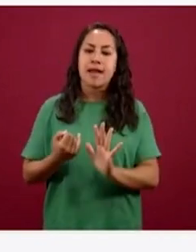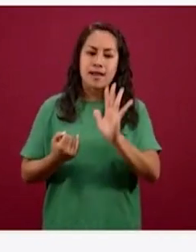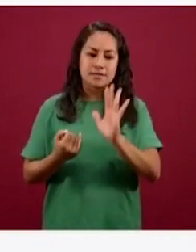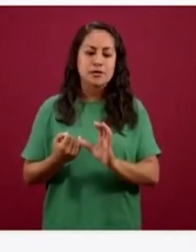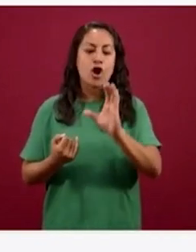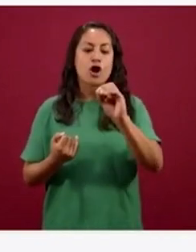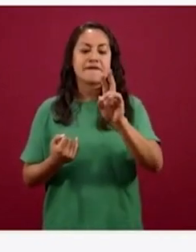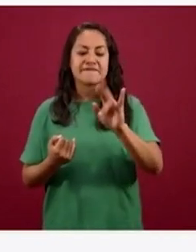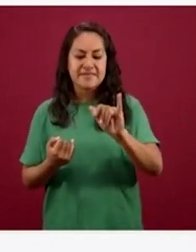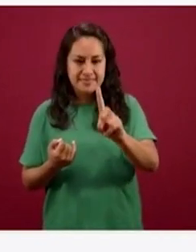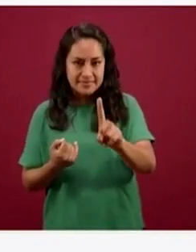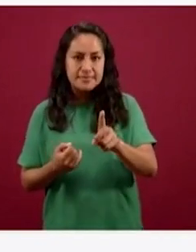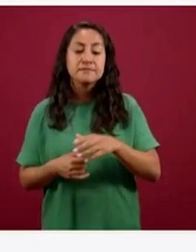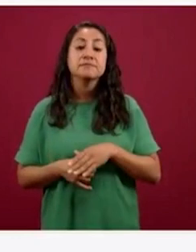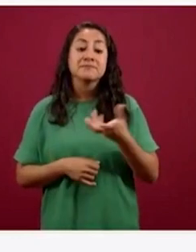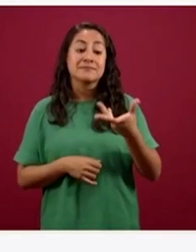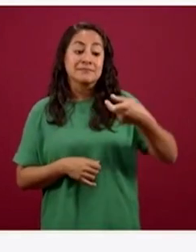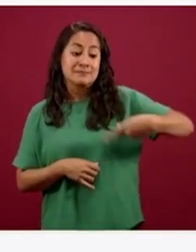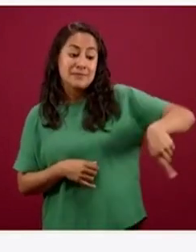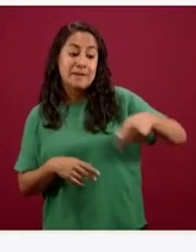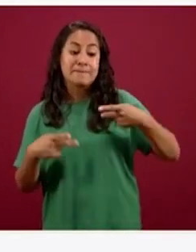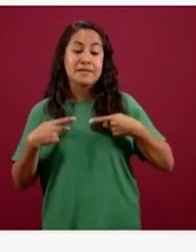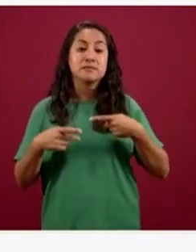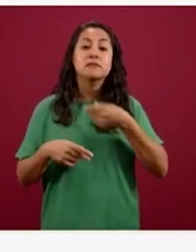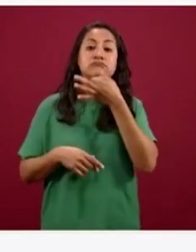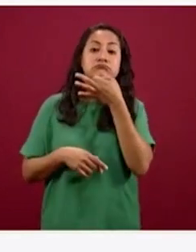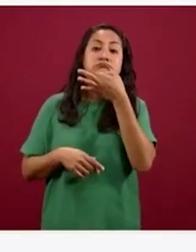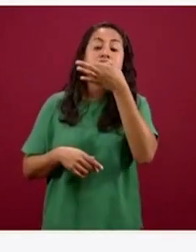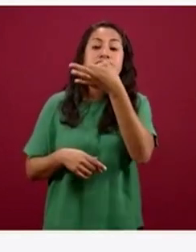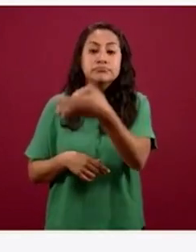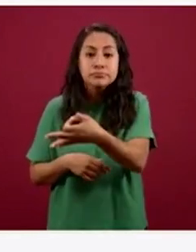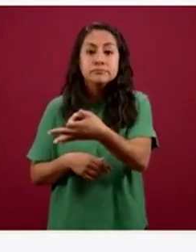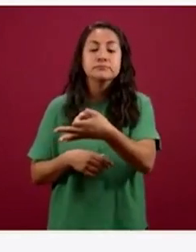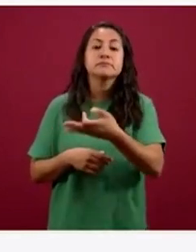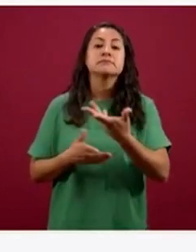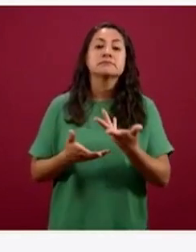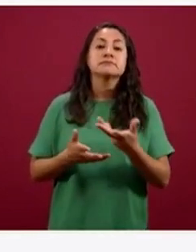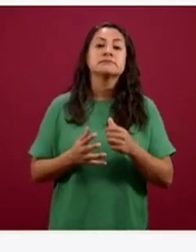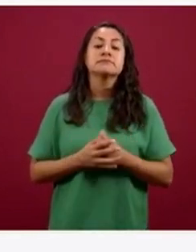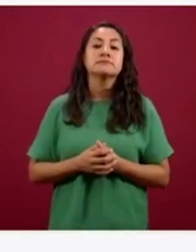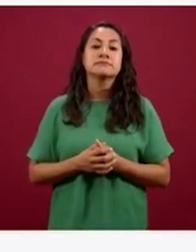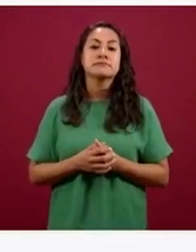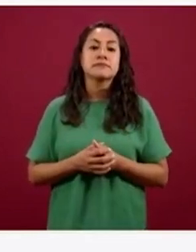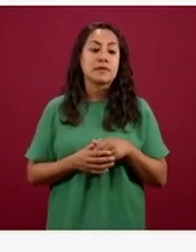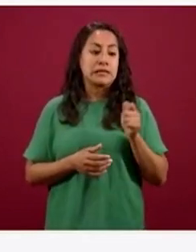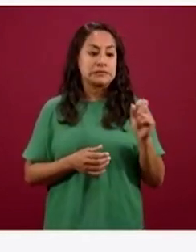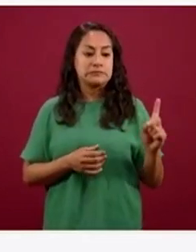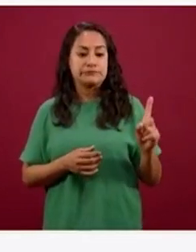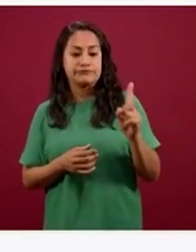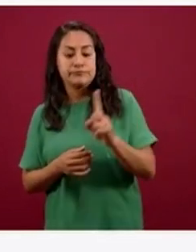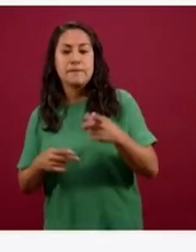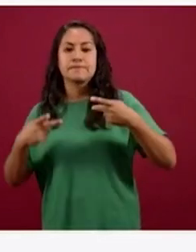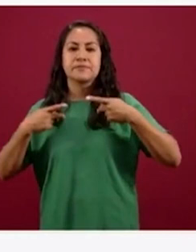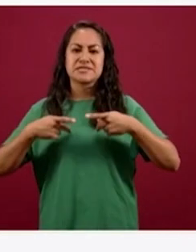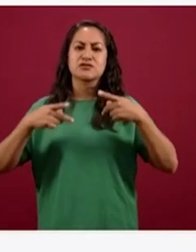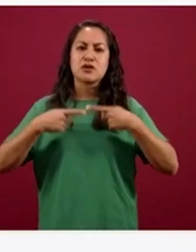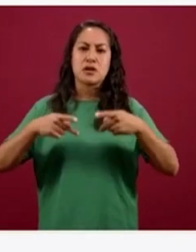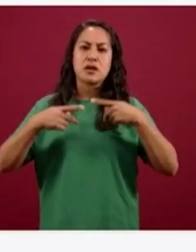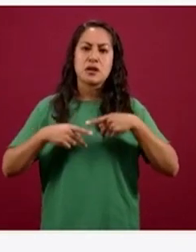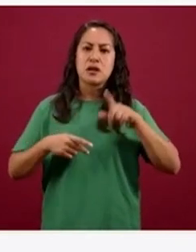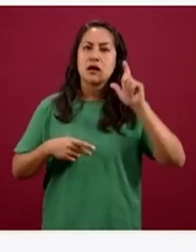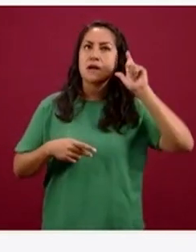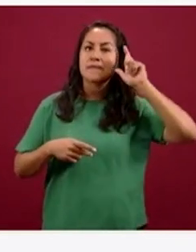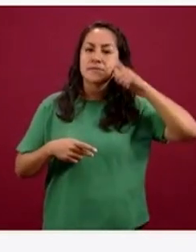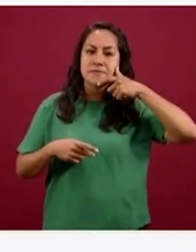derivó con una persona que atiende el call center con